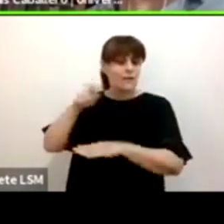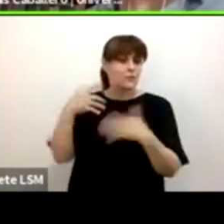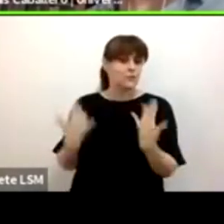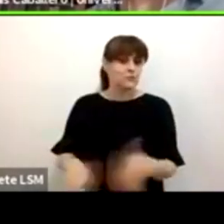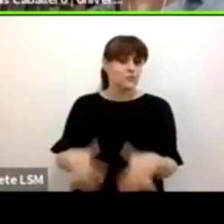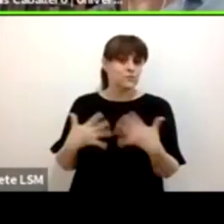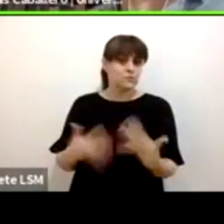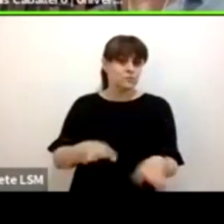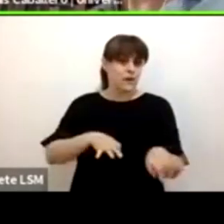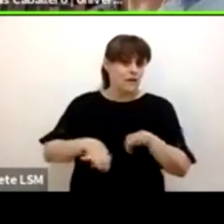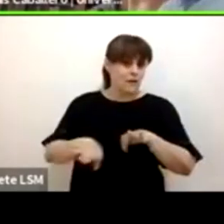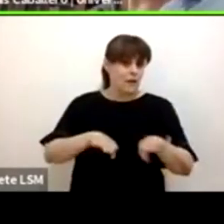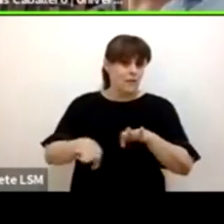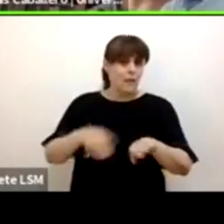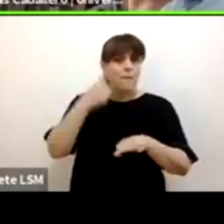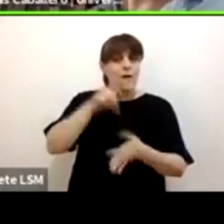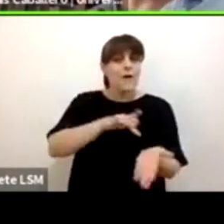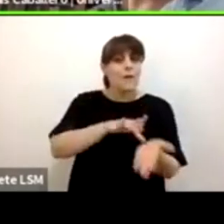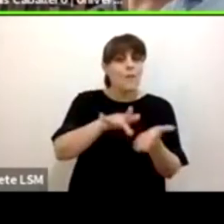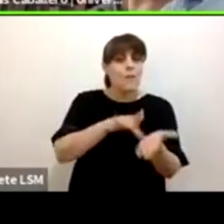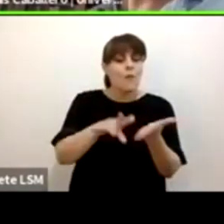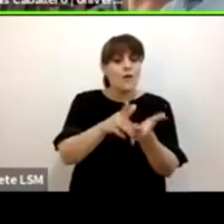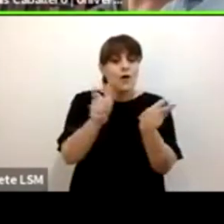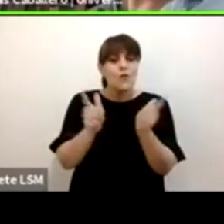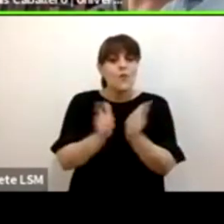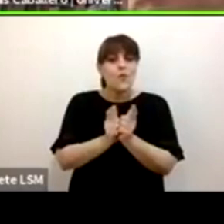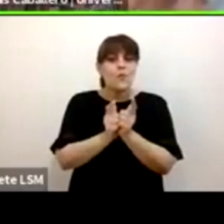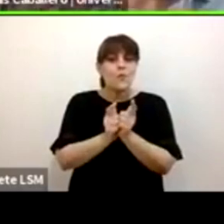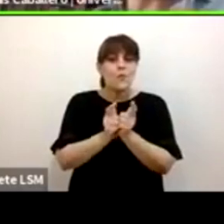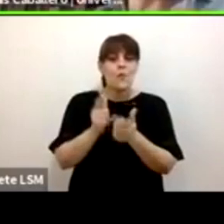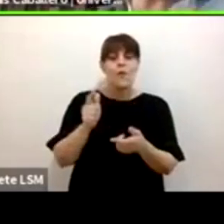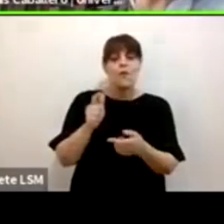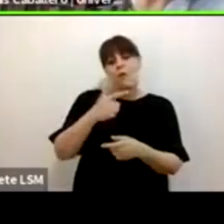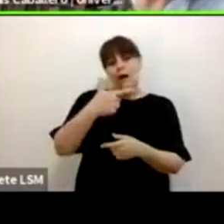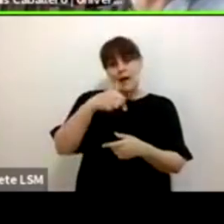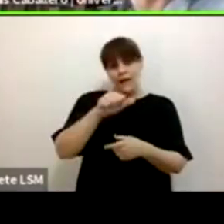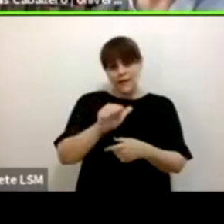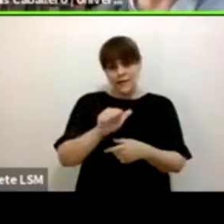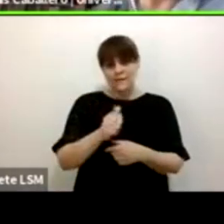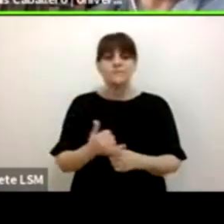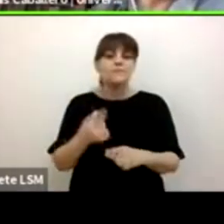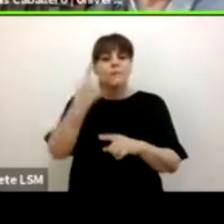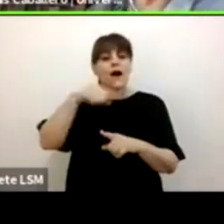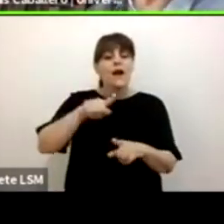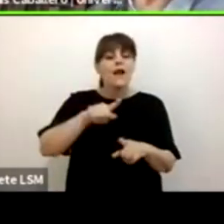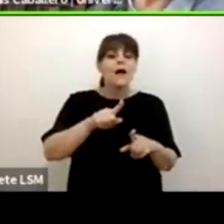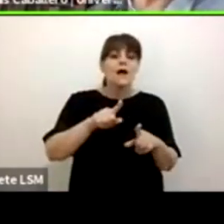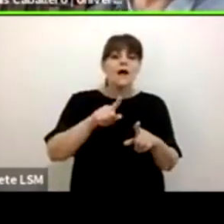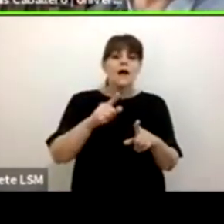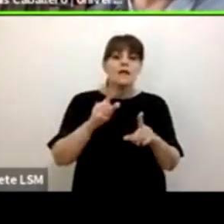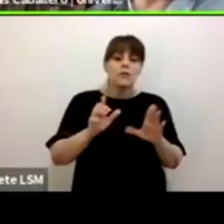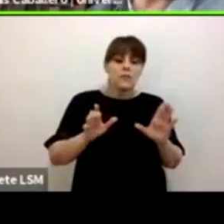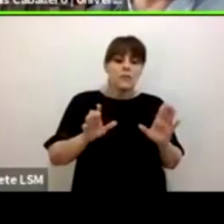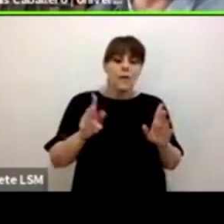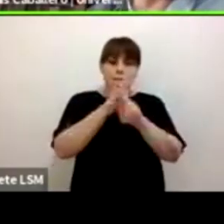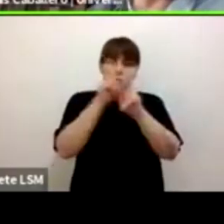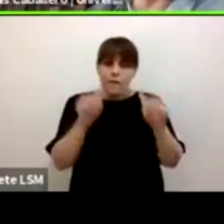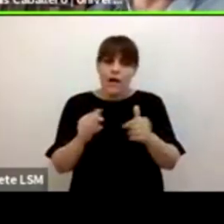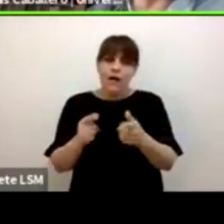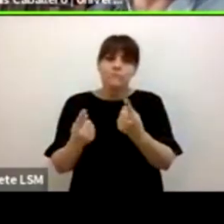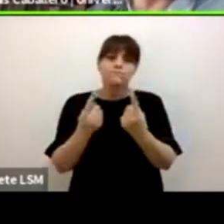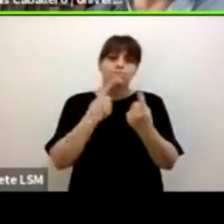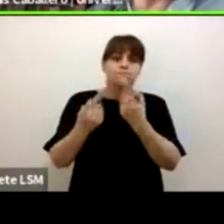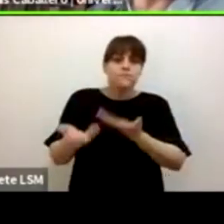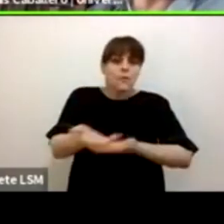LGBTI desde una perspectiva de paz, de encuentro, de diálogo, ¿no? O sea, esa frase que lo ha, digamos,